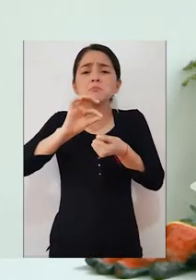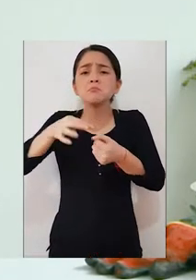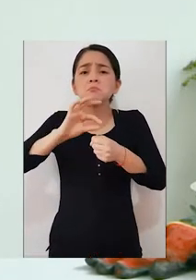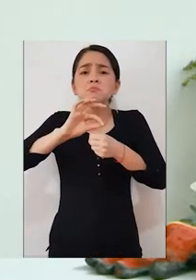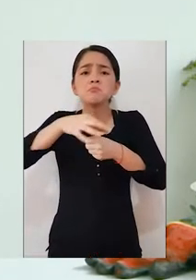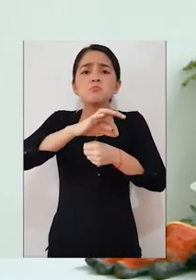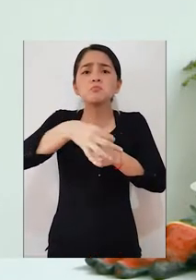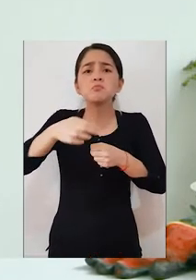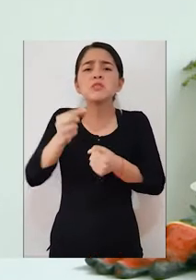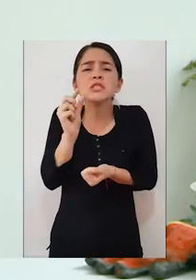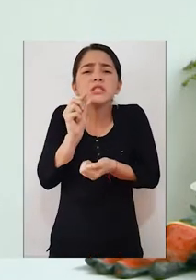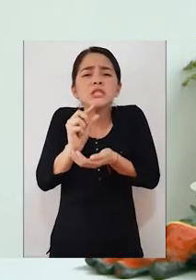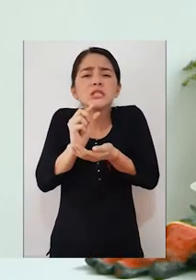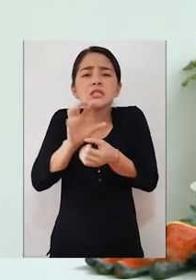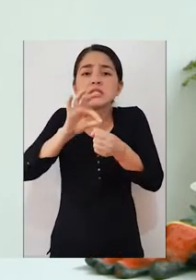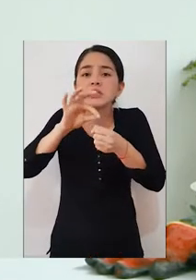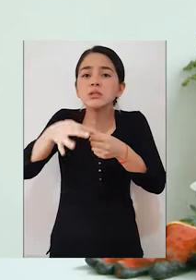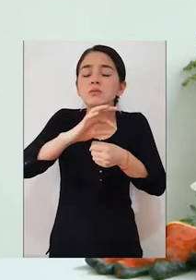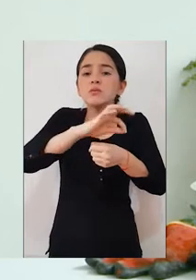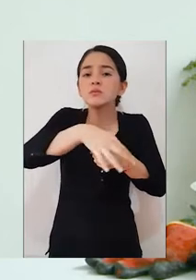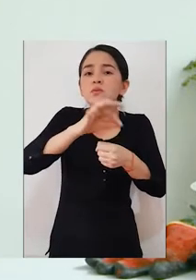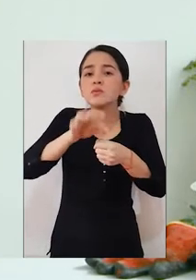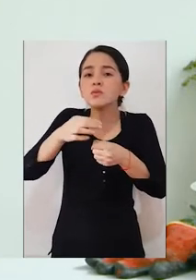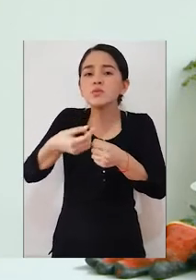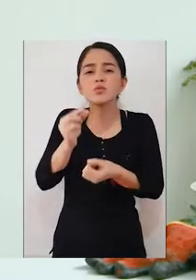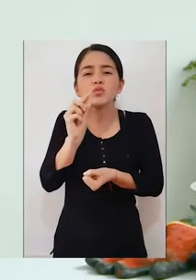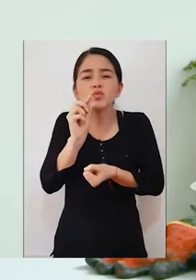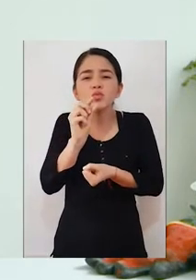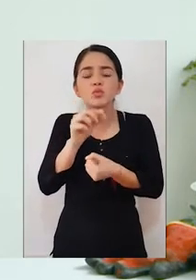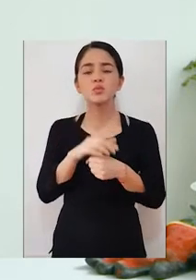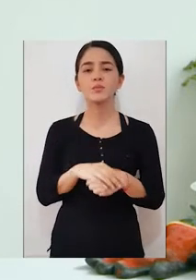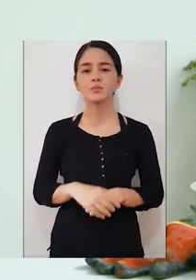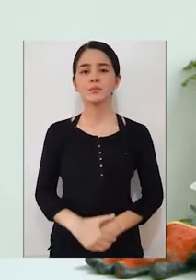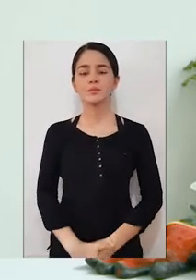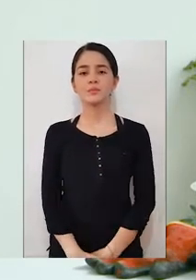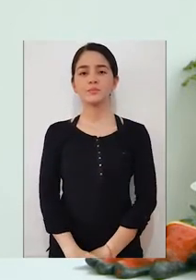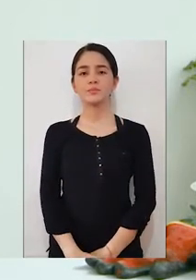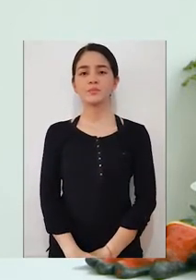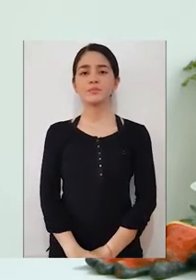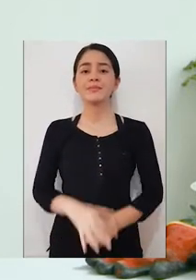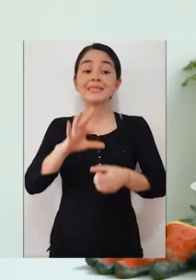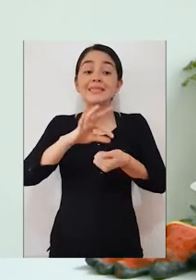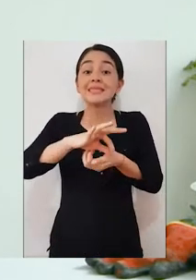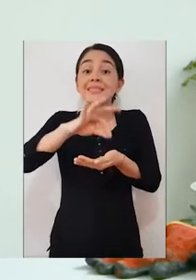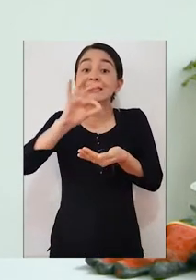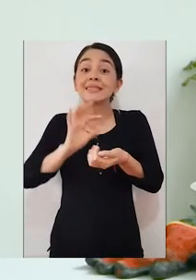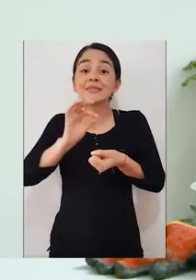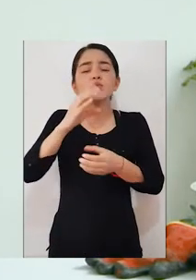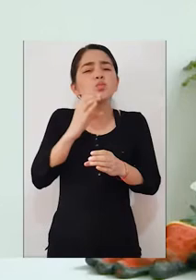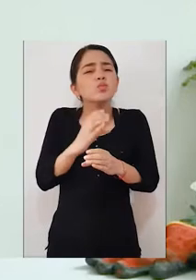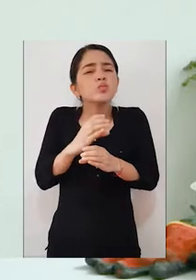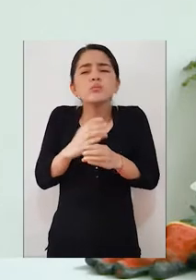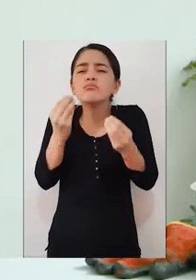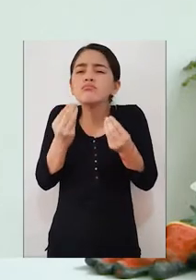semillas que están pegadas sobre el cuerpo del chile. Vamos a sacarlas con mucho cuidado